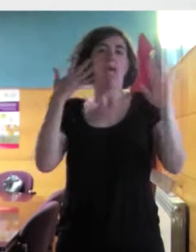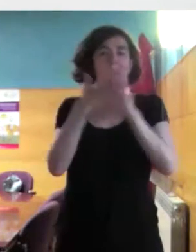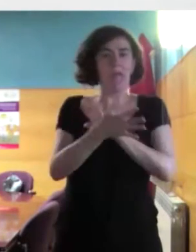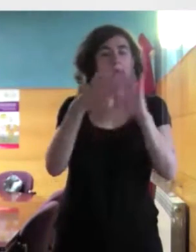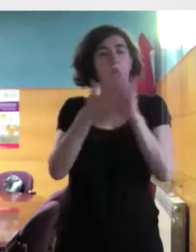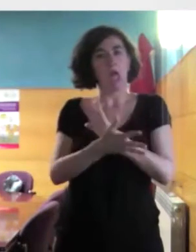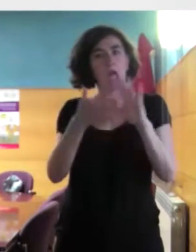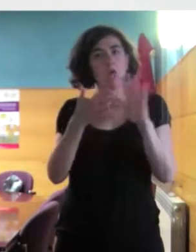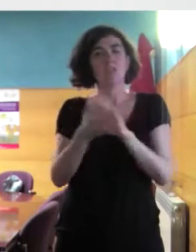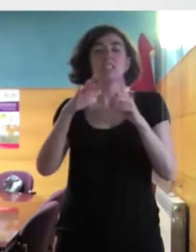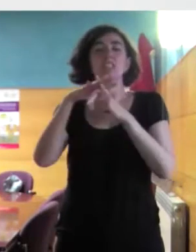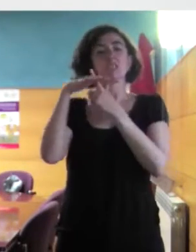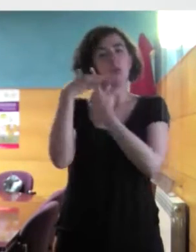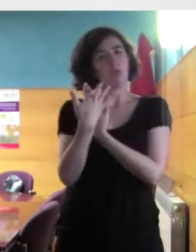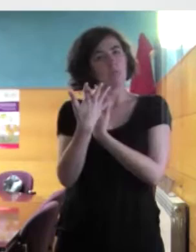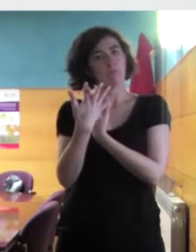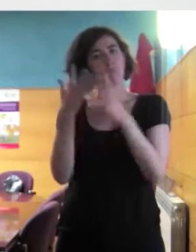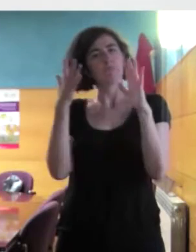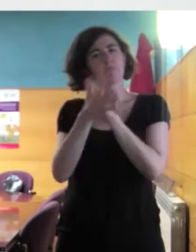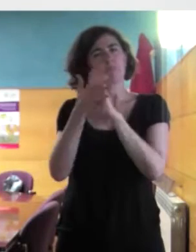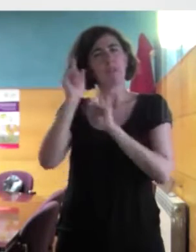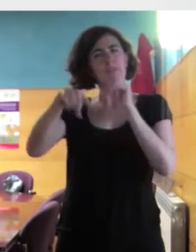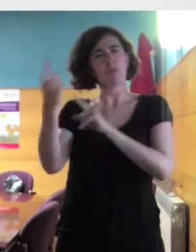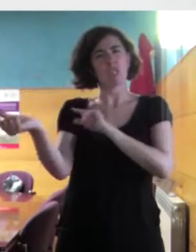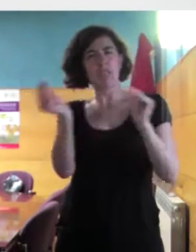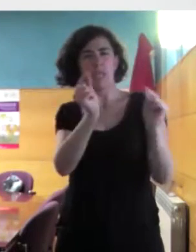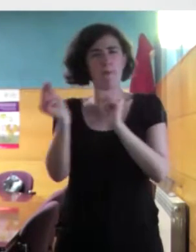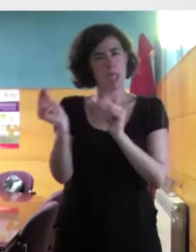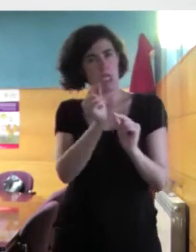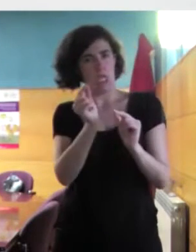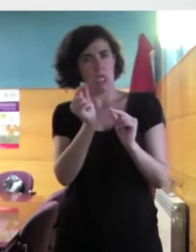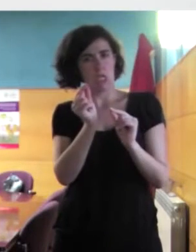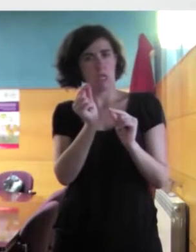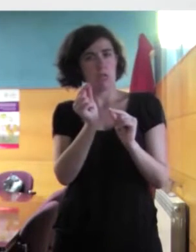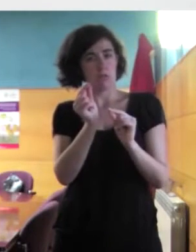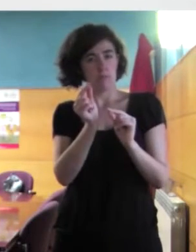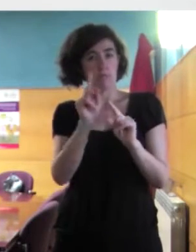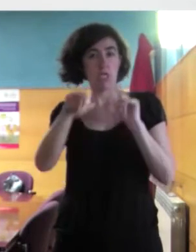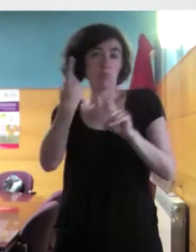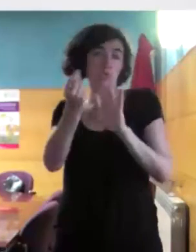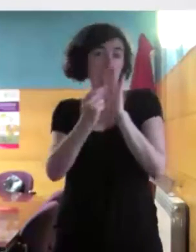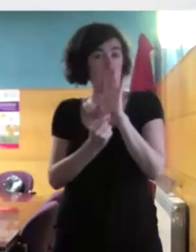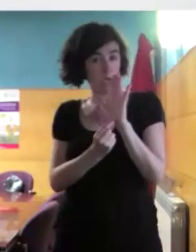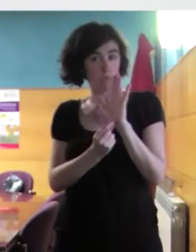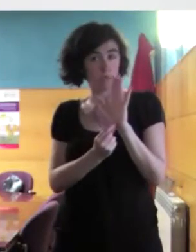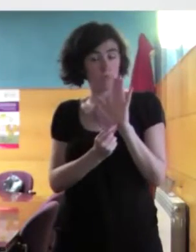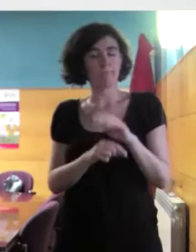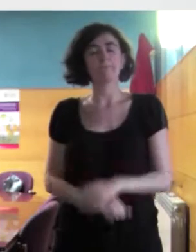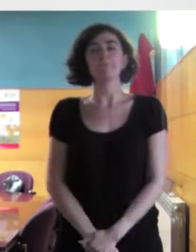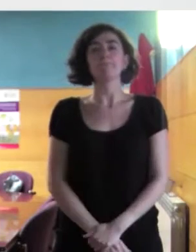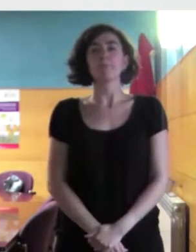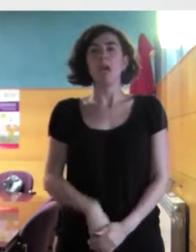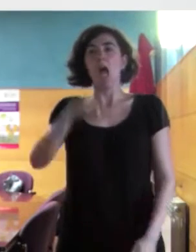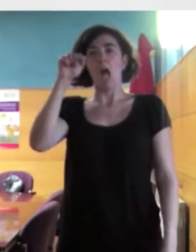os voy a proponer un caso para el debate y quizá al final podemos poner algunos criterios. Y fijaos, aquí estamos,